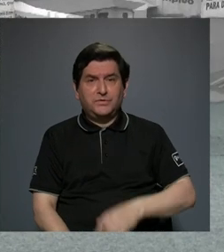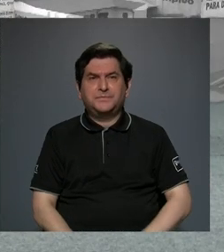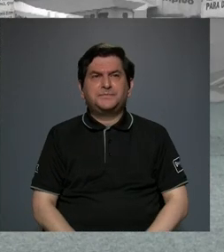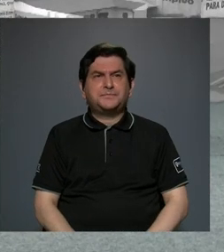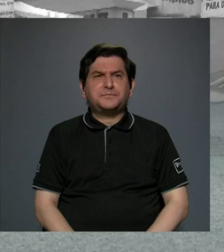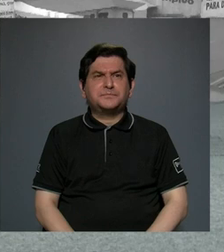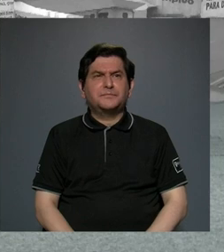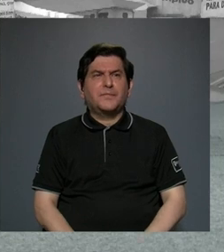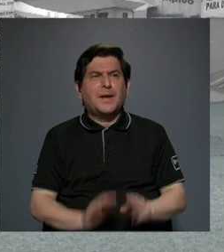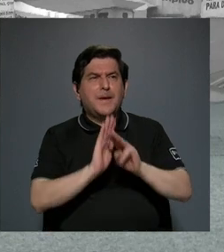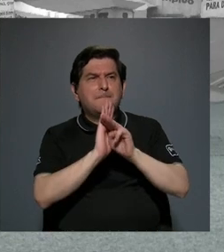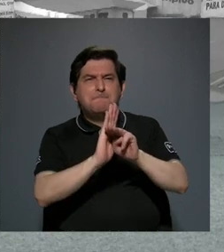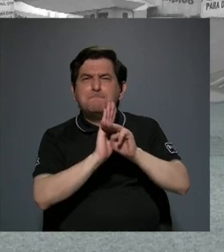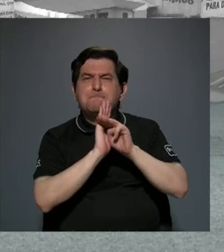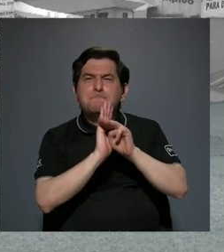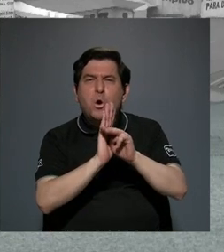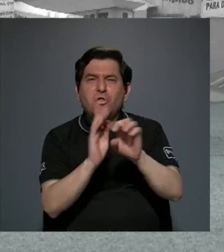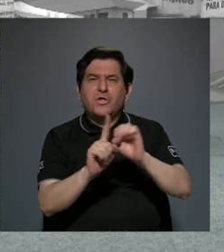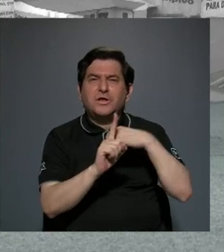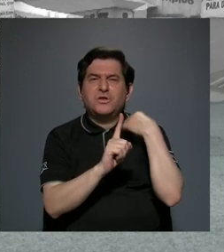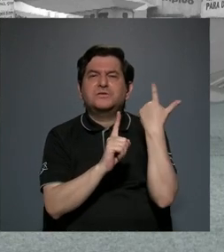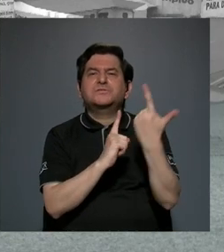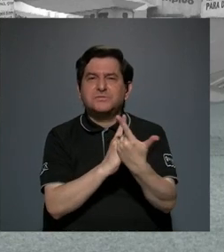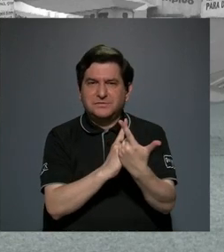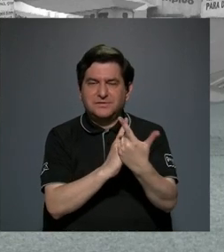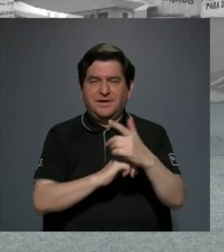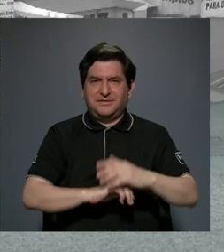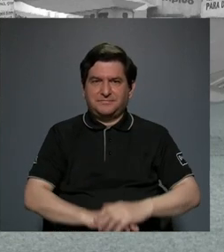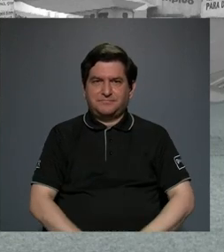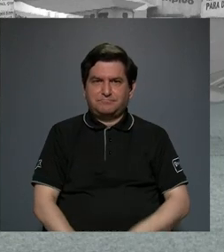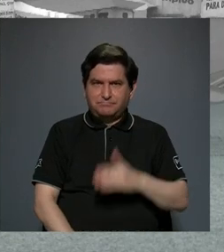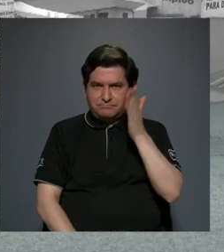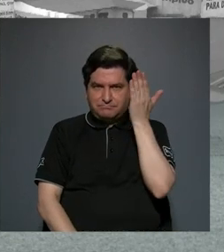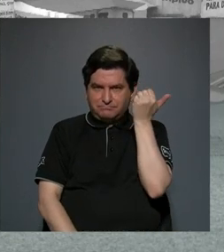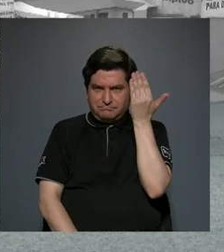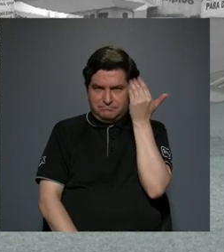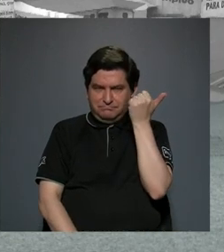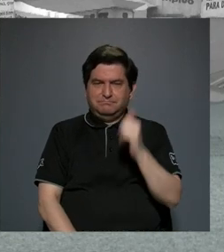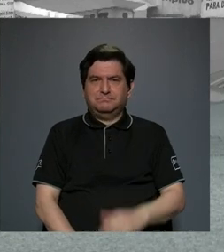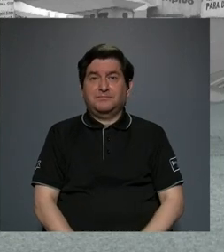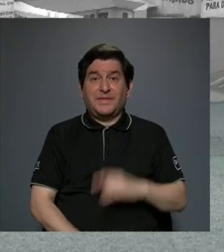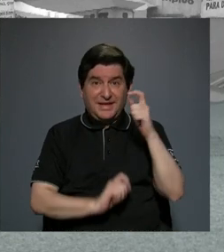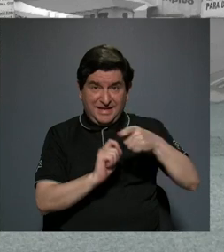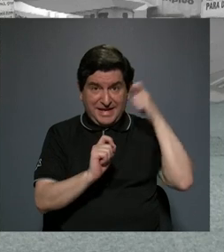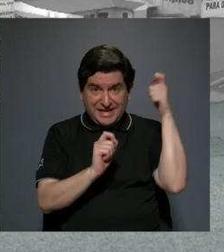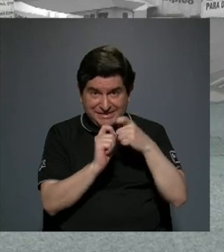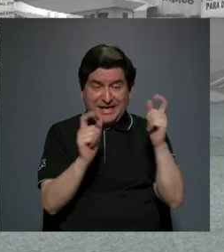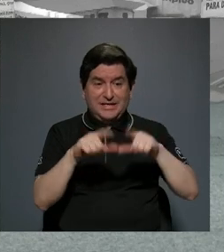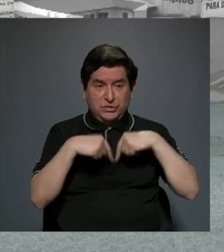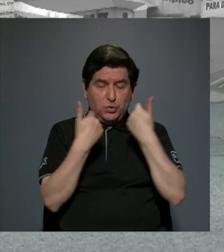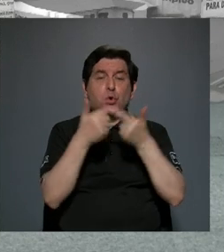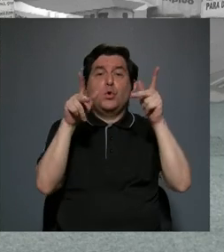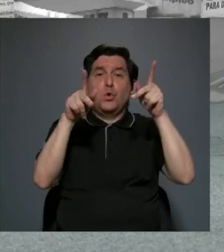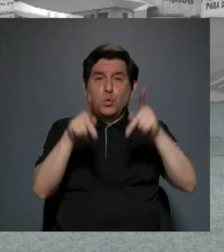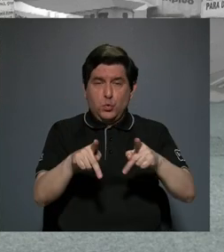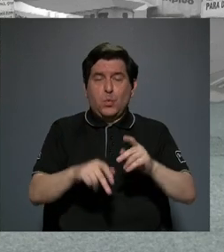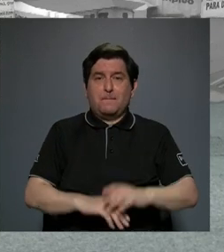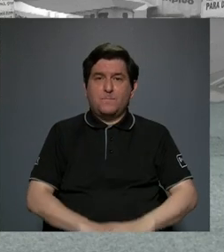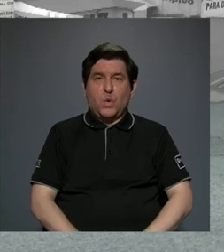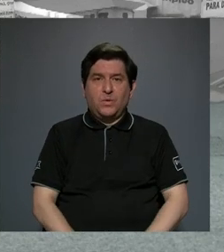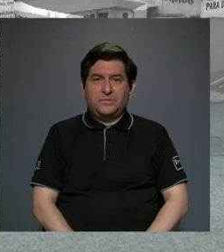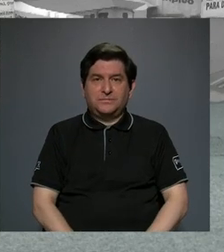modelo social porque justamente es un grupo de personas que